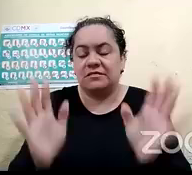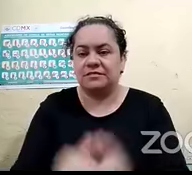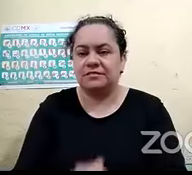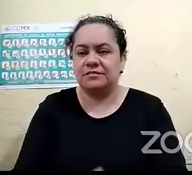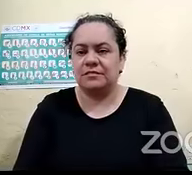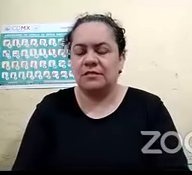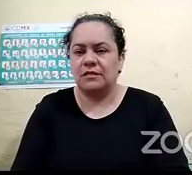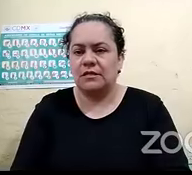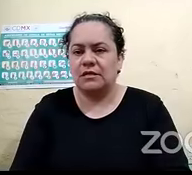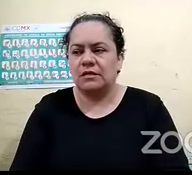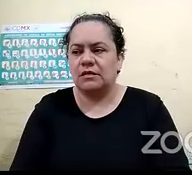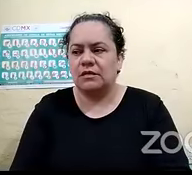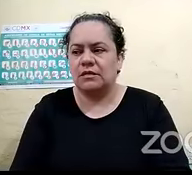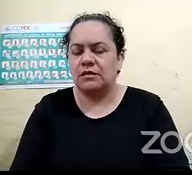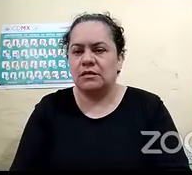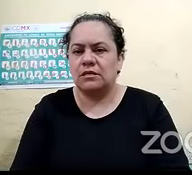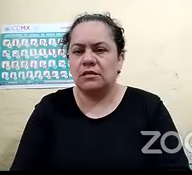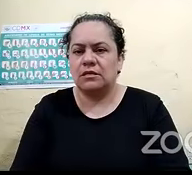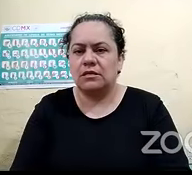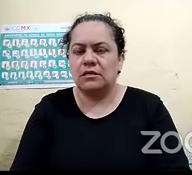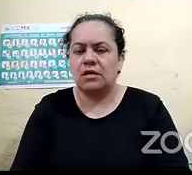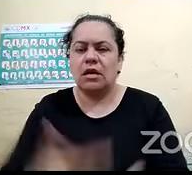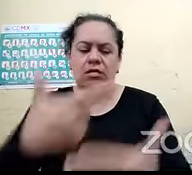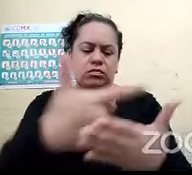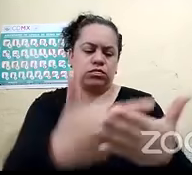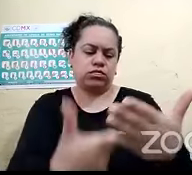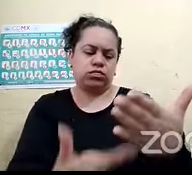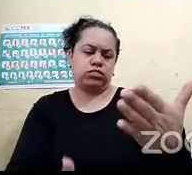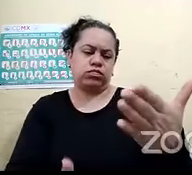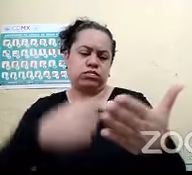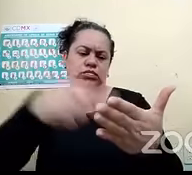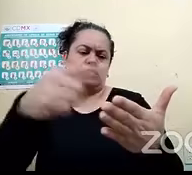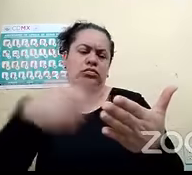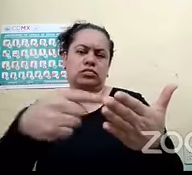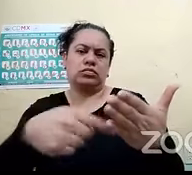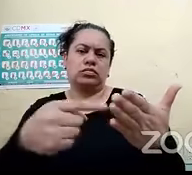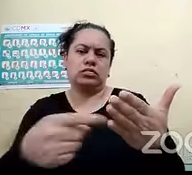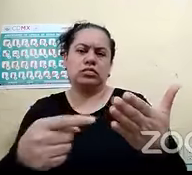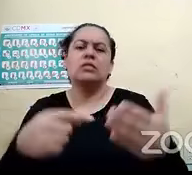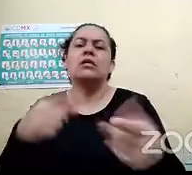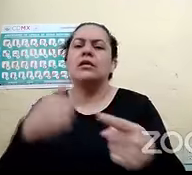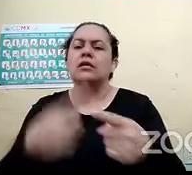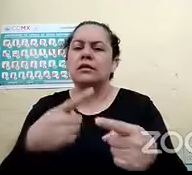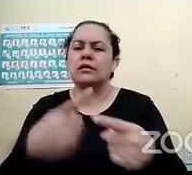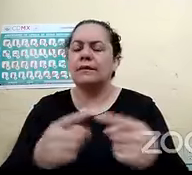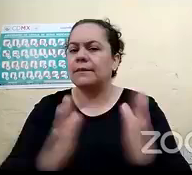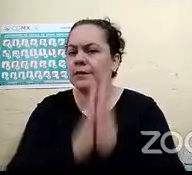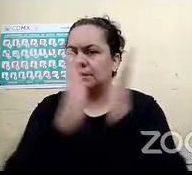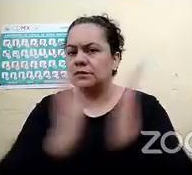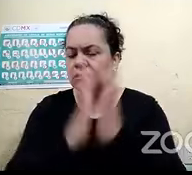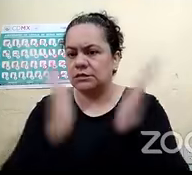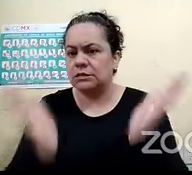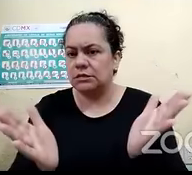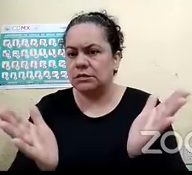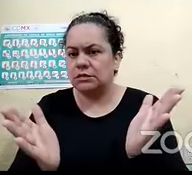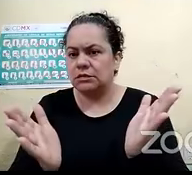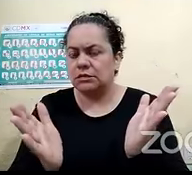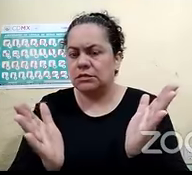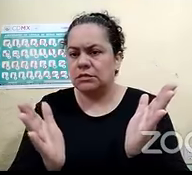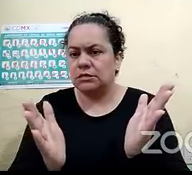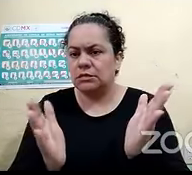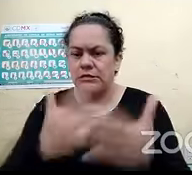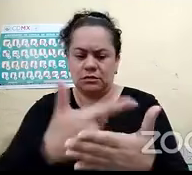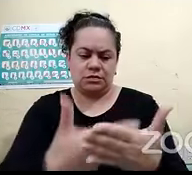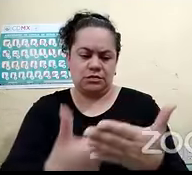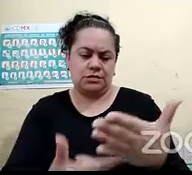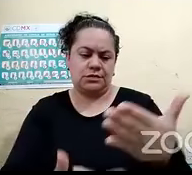estaban haciendo lista de todos los que íbamos a participar y en esa lista según me